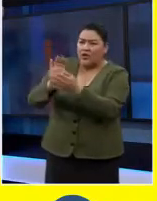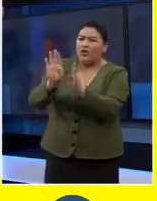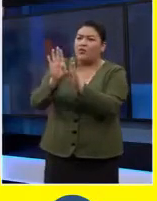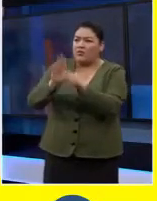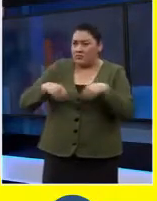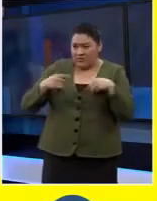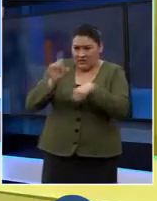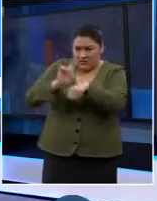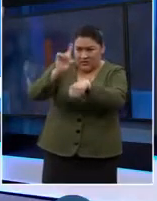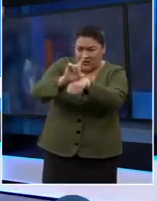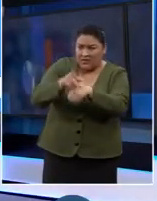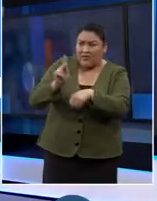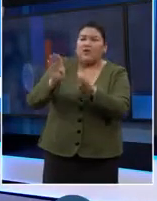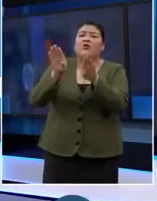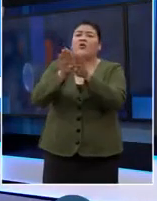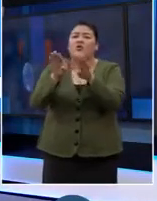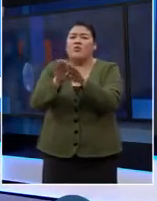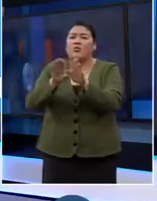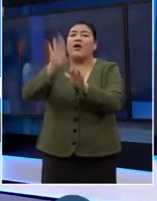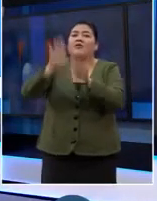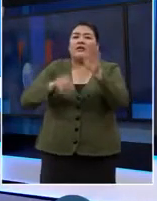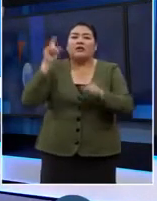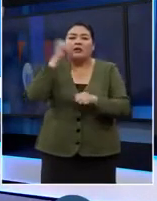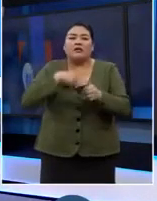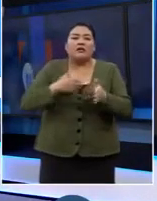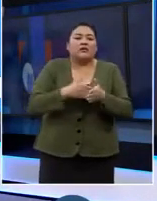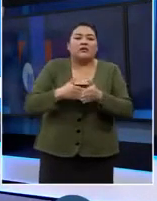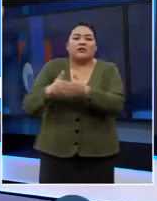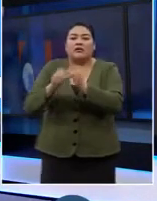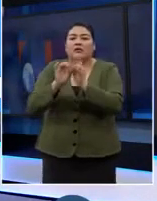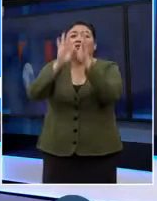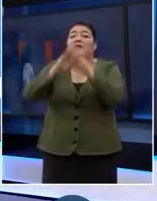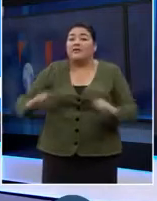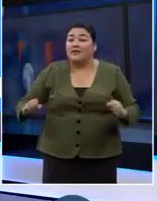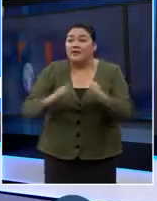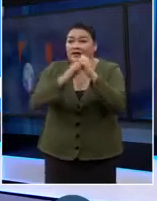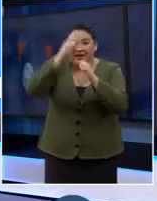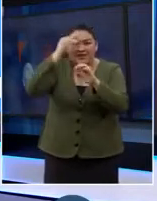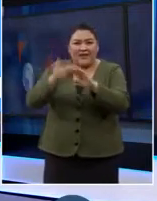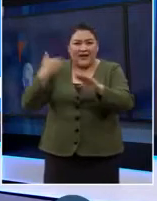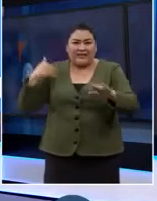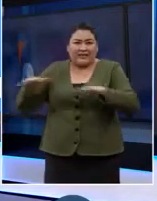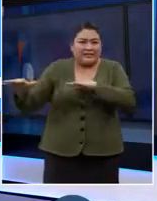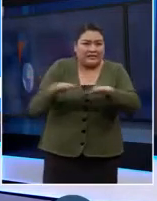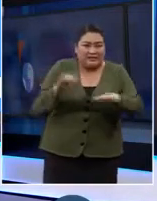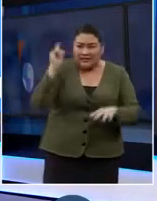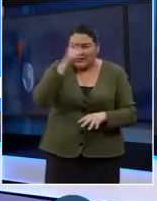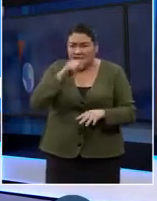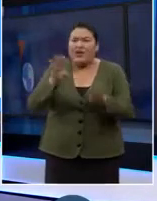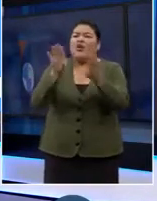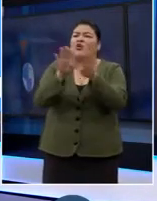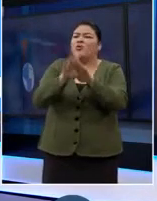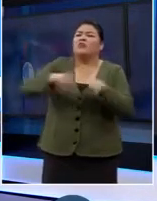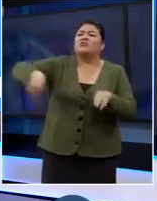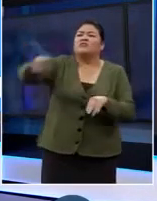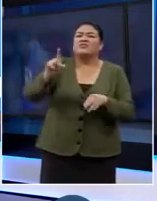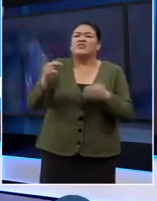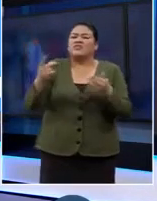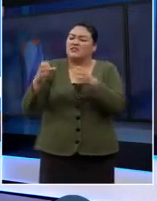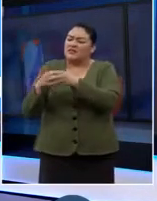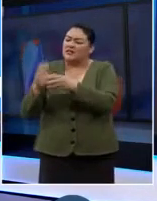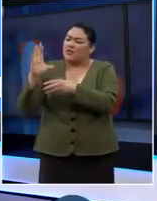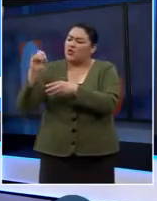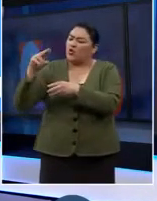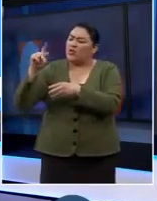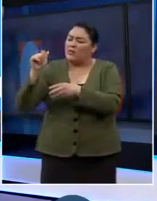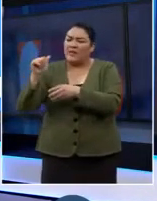diaria, pero específicamente se convierte en un reto más cuando hay emergencias naturales como la que vimos con el sismo. ¿Cómo enfrentaron en CONAPREDI,